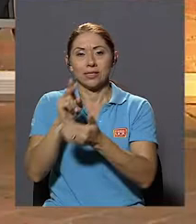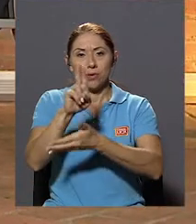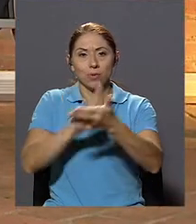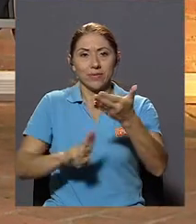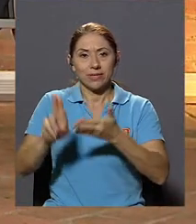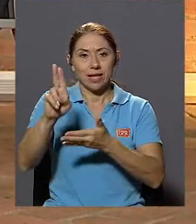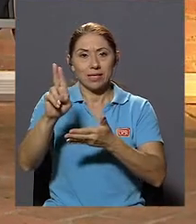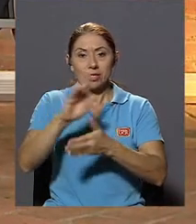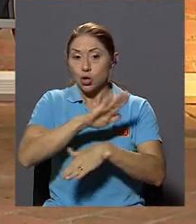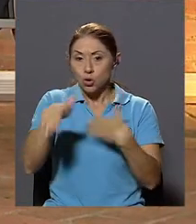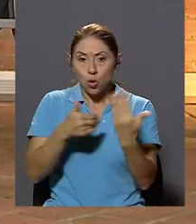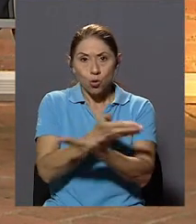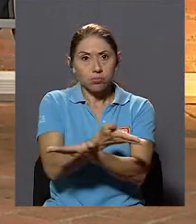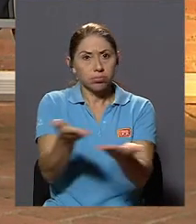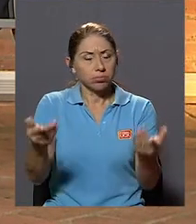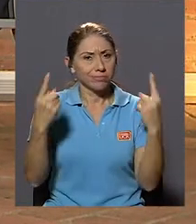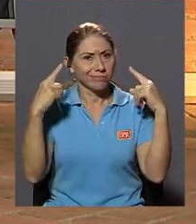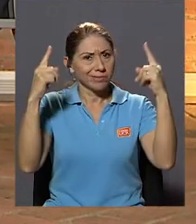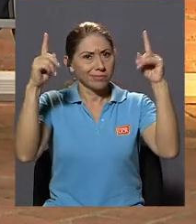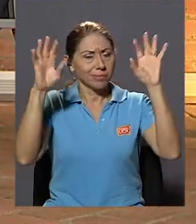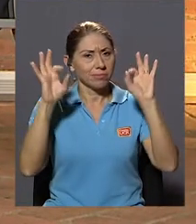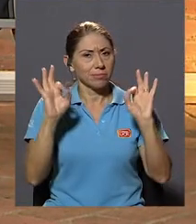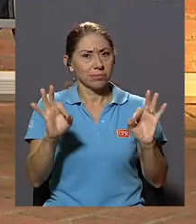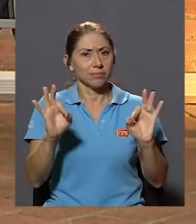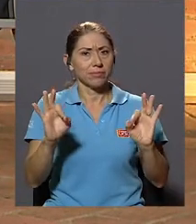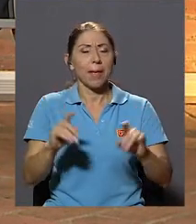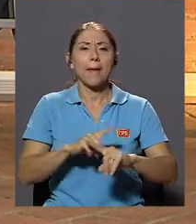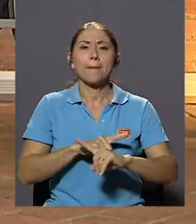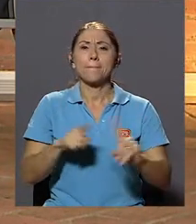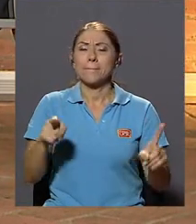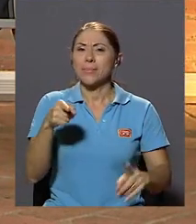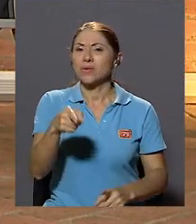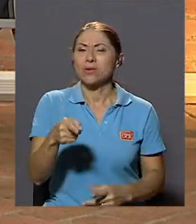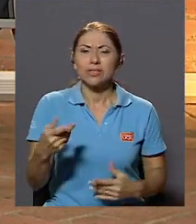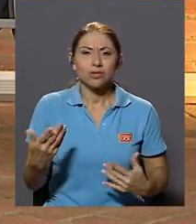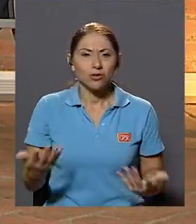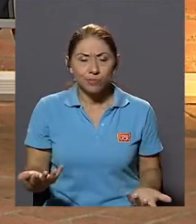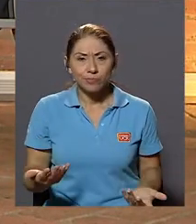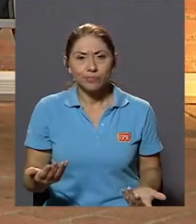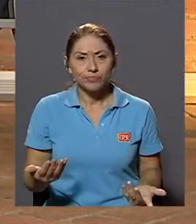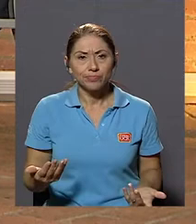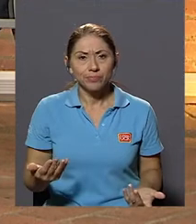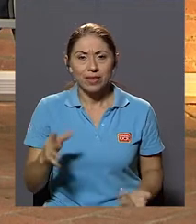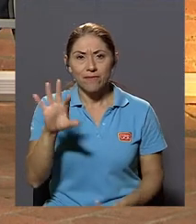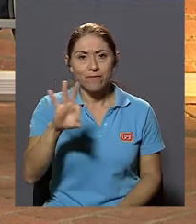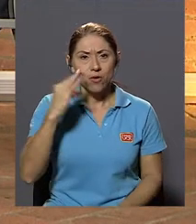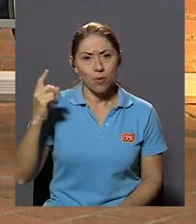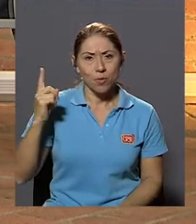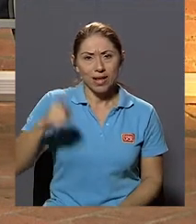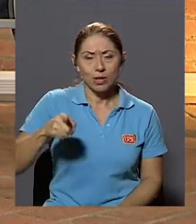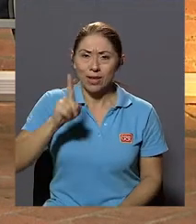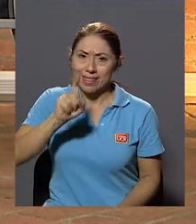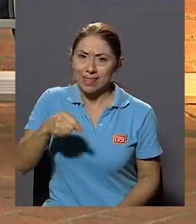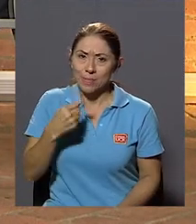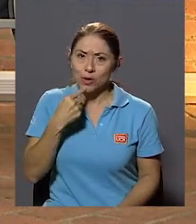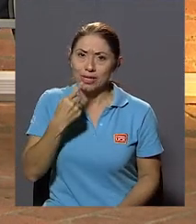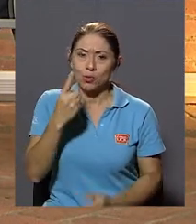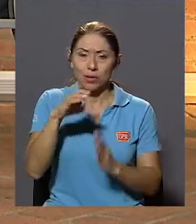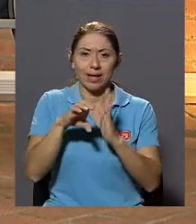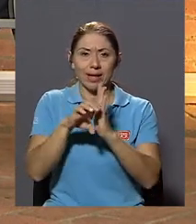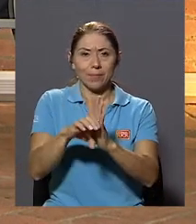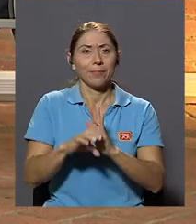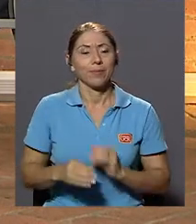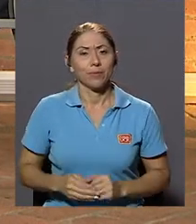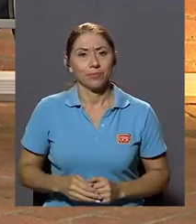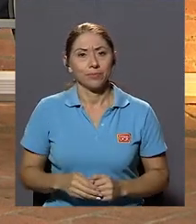Y todo ello Con un gran éxito Pero esto Creo que me lleva Obligatoriamente A mencionar Un